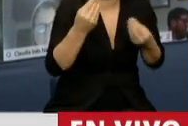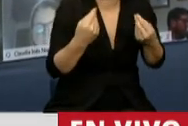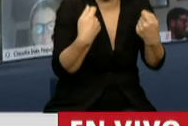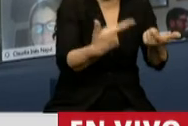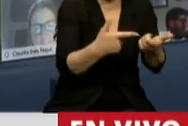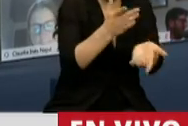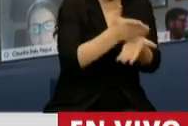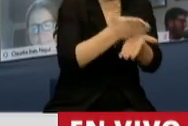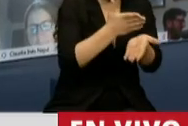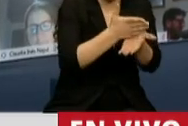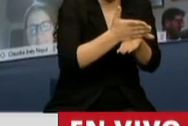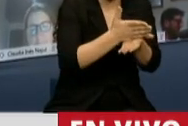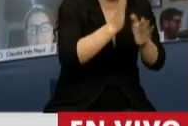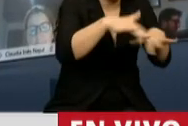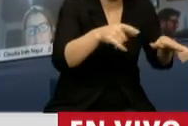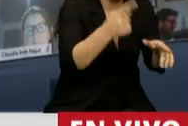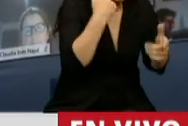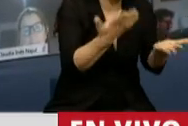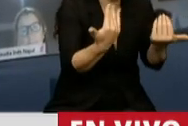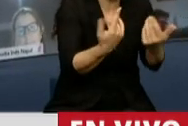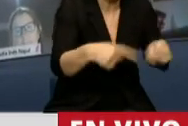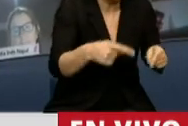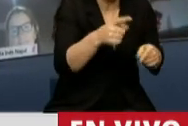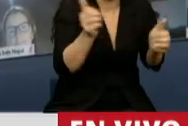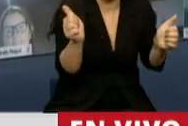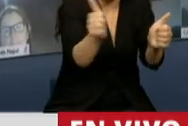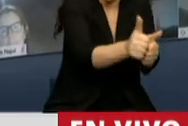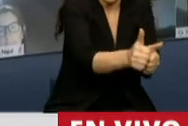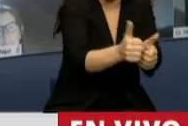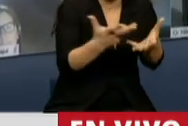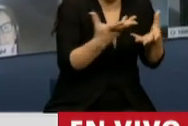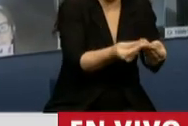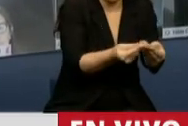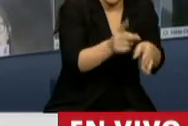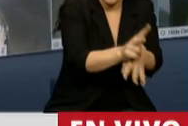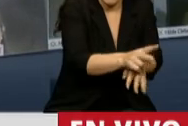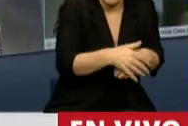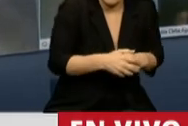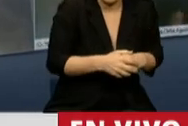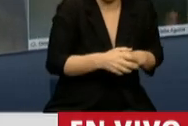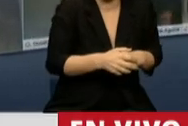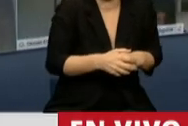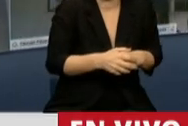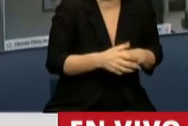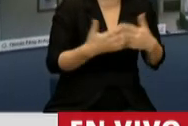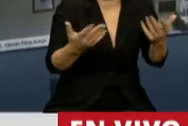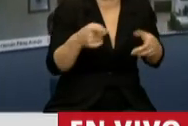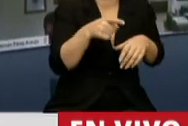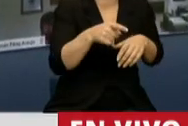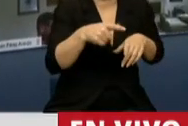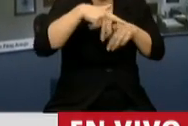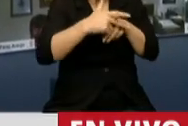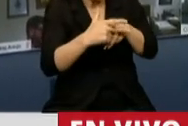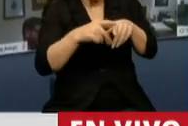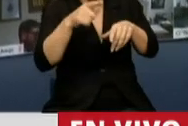su derecho a ser oído, acompañado y asistido. En ese sentido, cuando la ciencia puede mejorar la realidad,